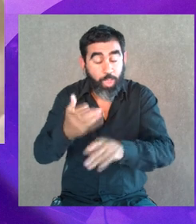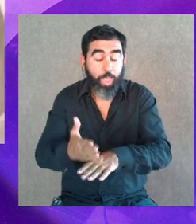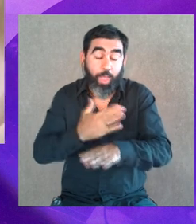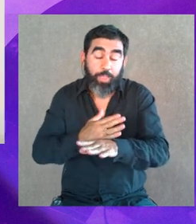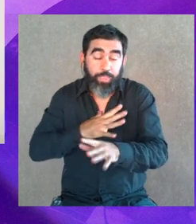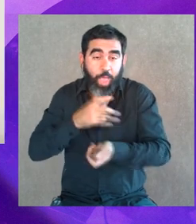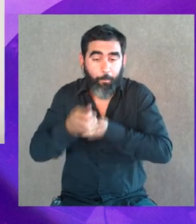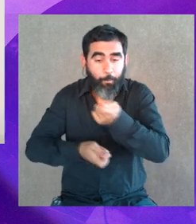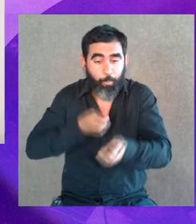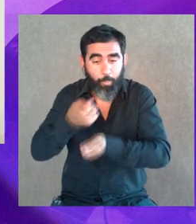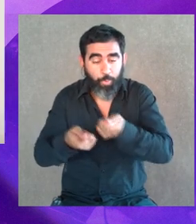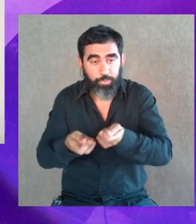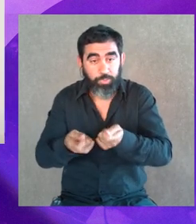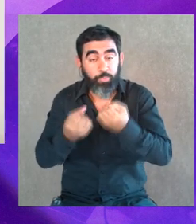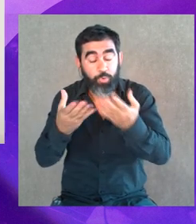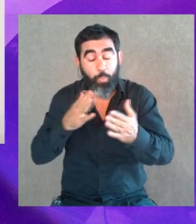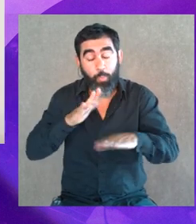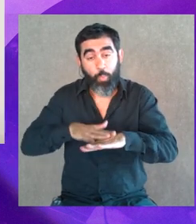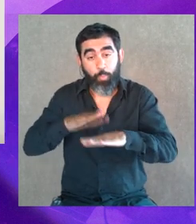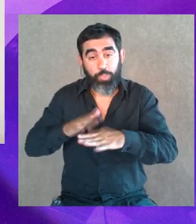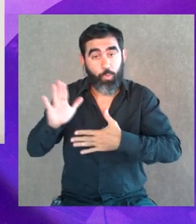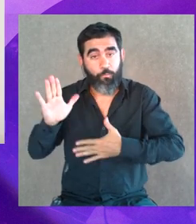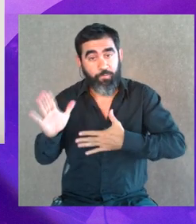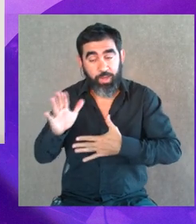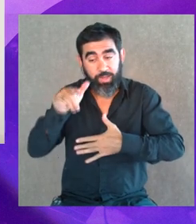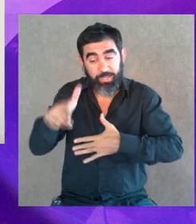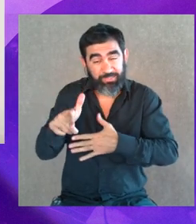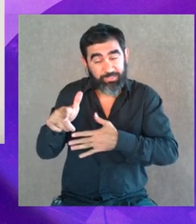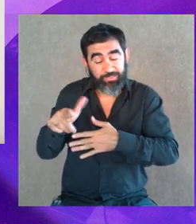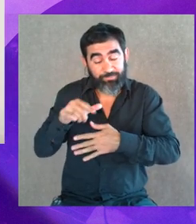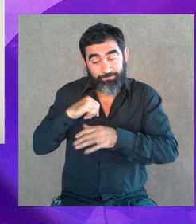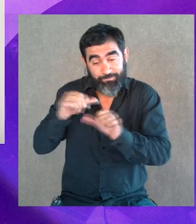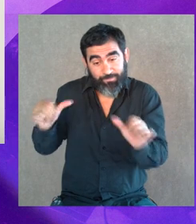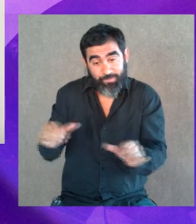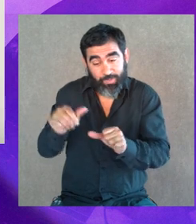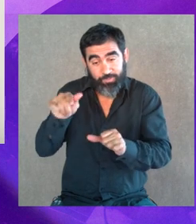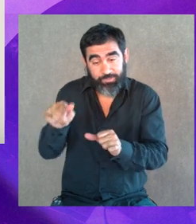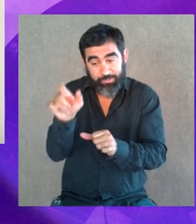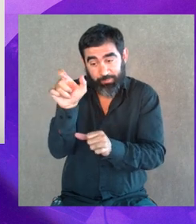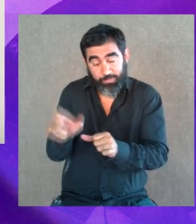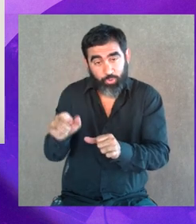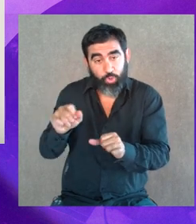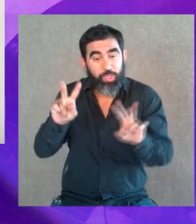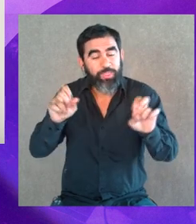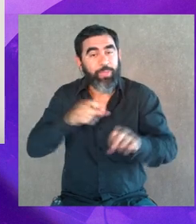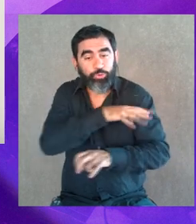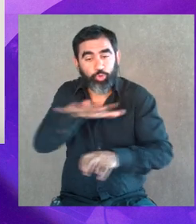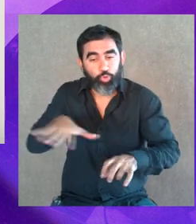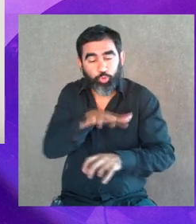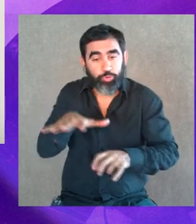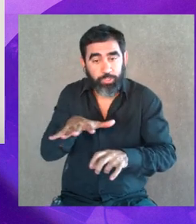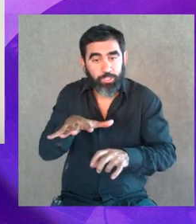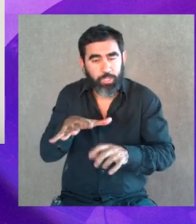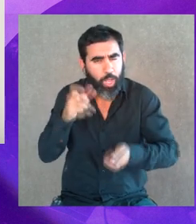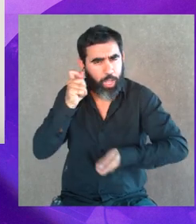aportar, o tenía, para aportar cuando bailaba. Y este es un personaje que socialmente